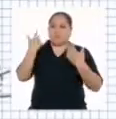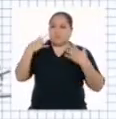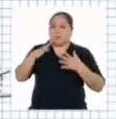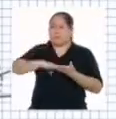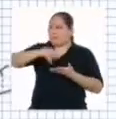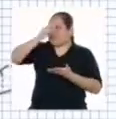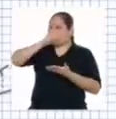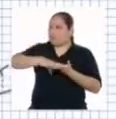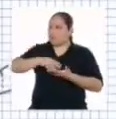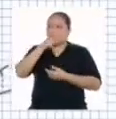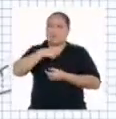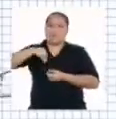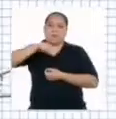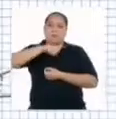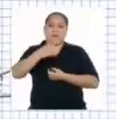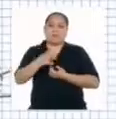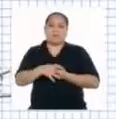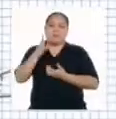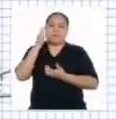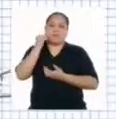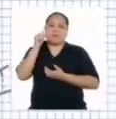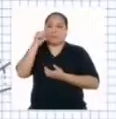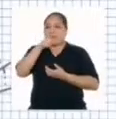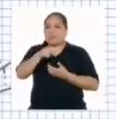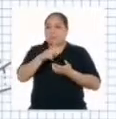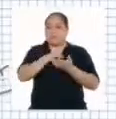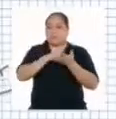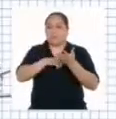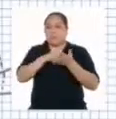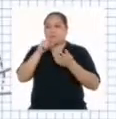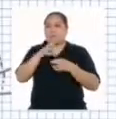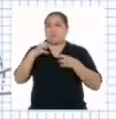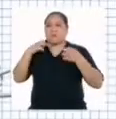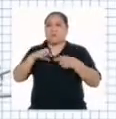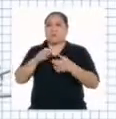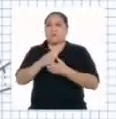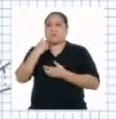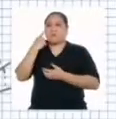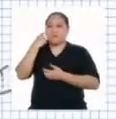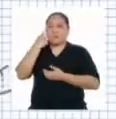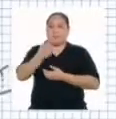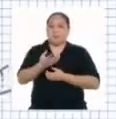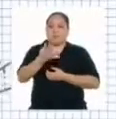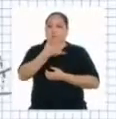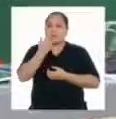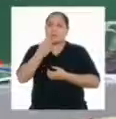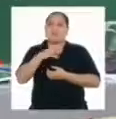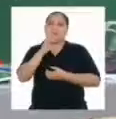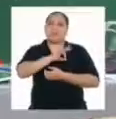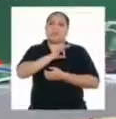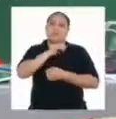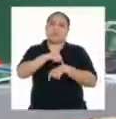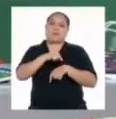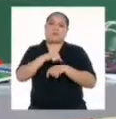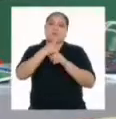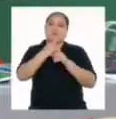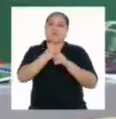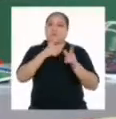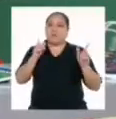habíamos aprendido y nuestras experiencias con esta lectura nos ha permitido conocer mejor la importancia de aprovechar bien nuestro tiempo libre,